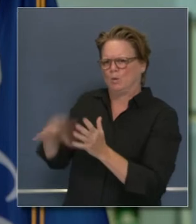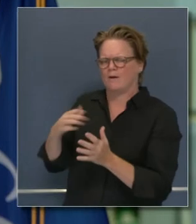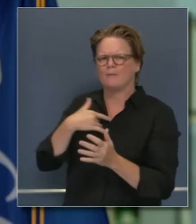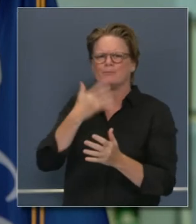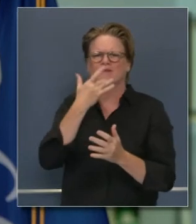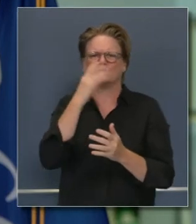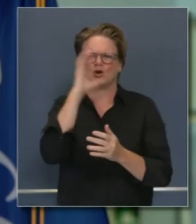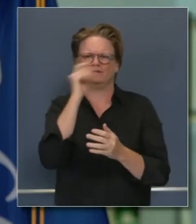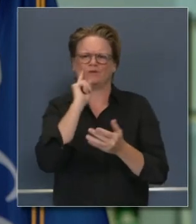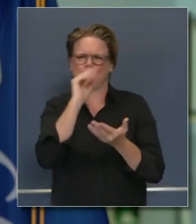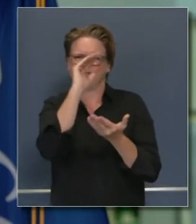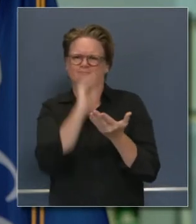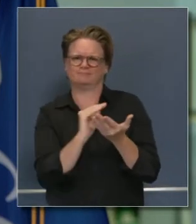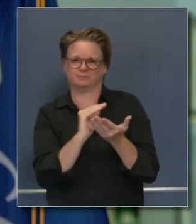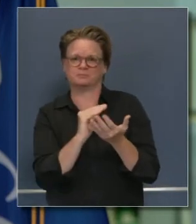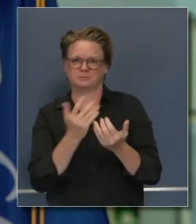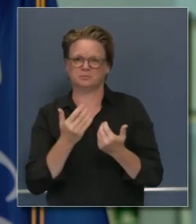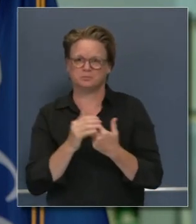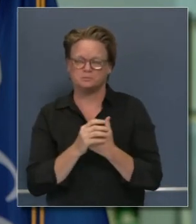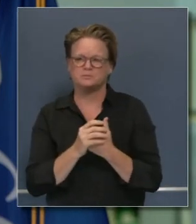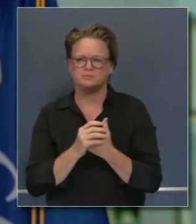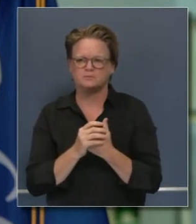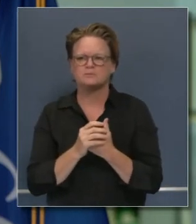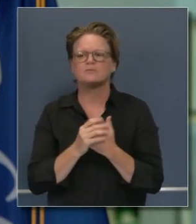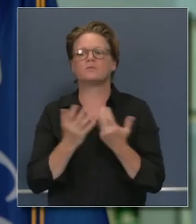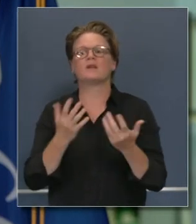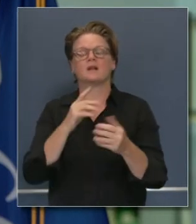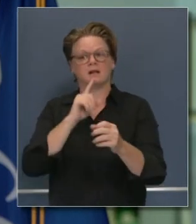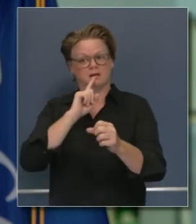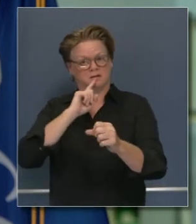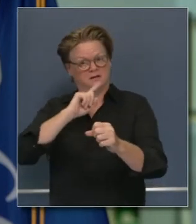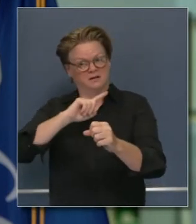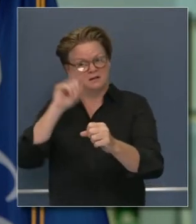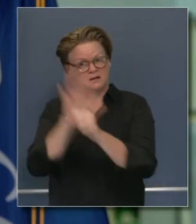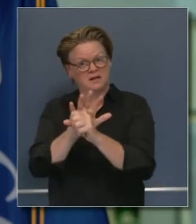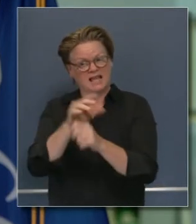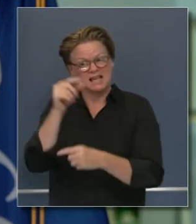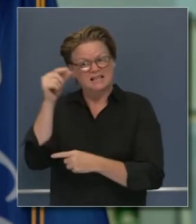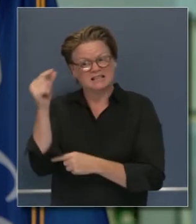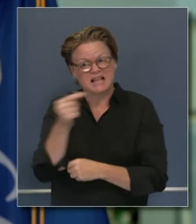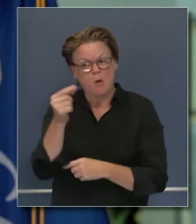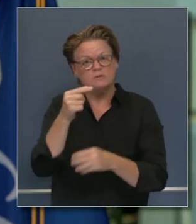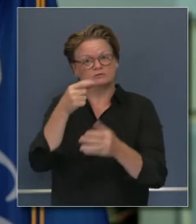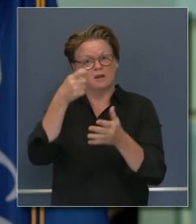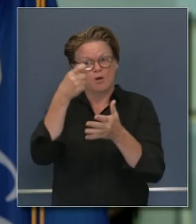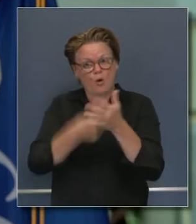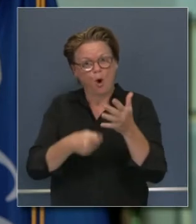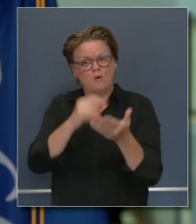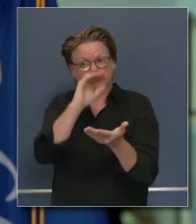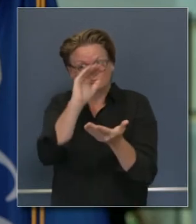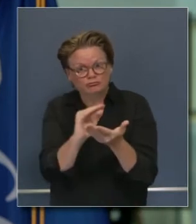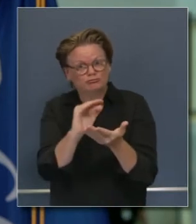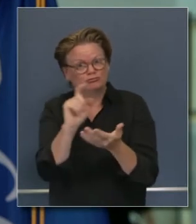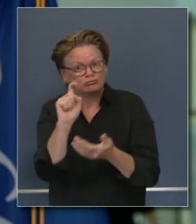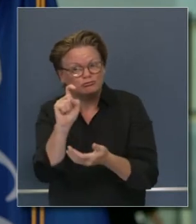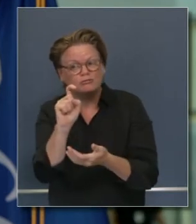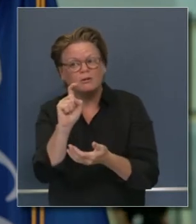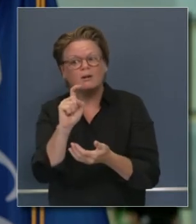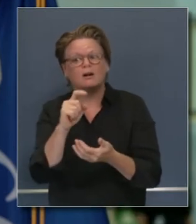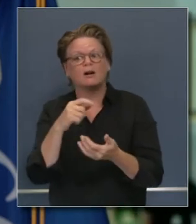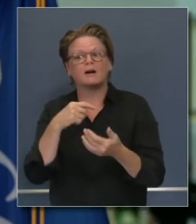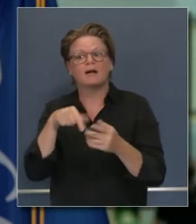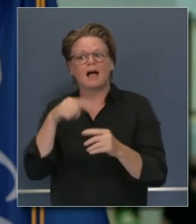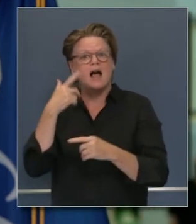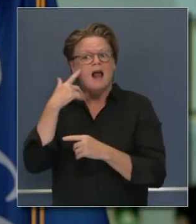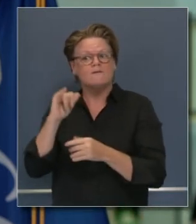ya ha creado este esta crisis de proceso a través del contrato o piensa usted que va a